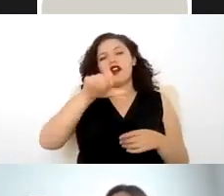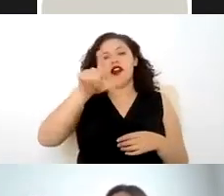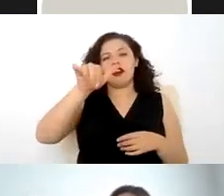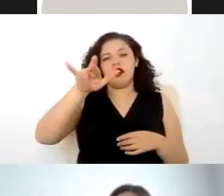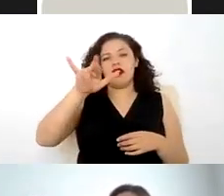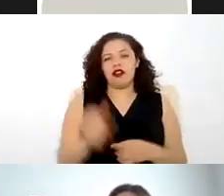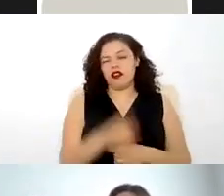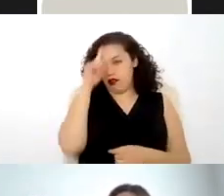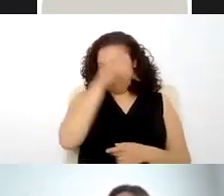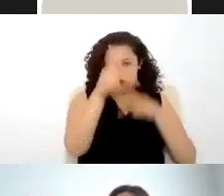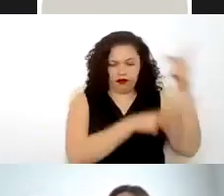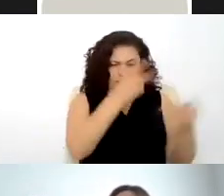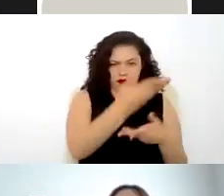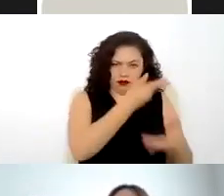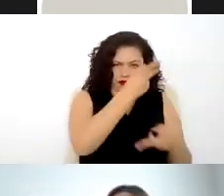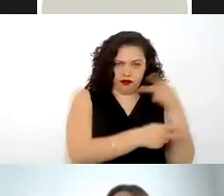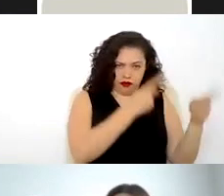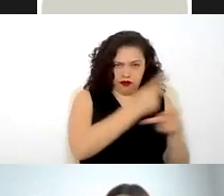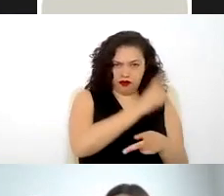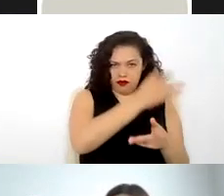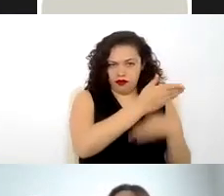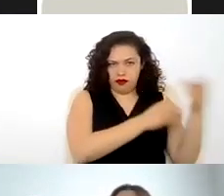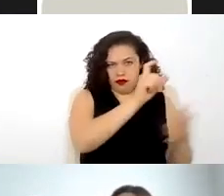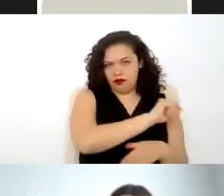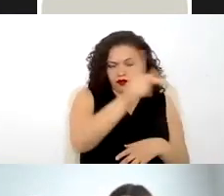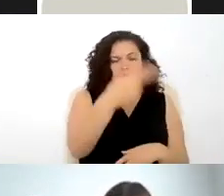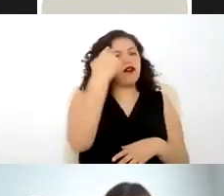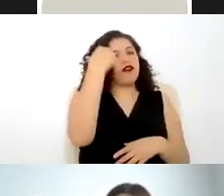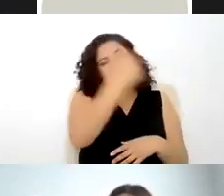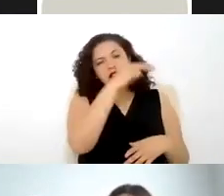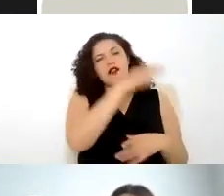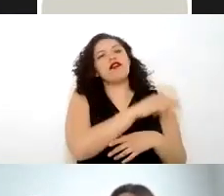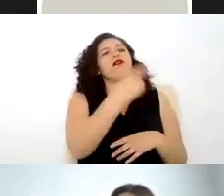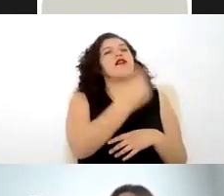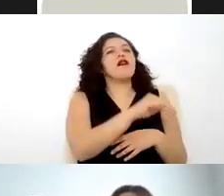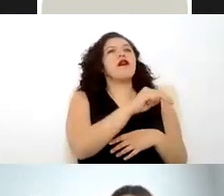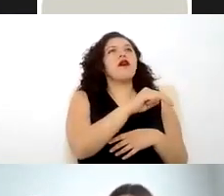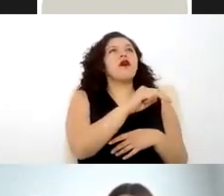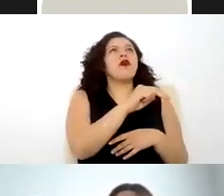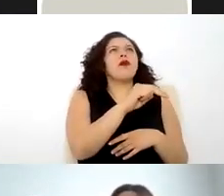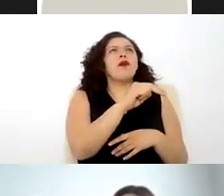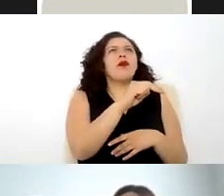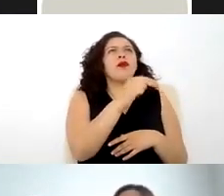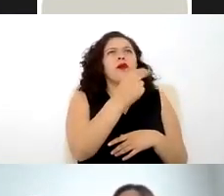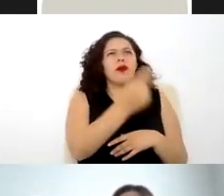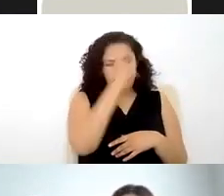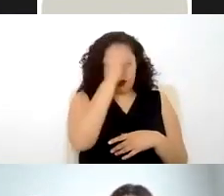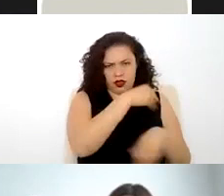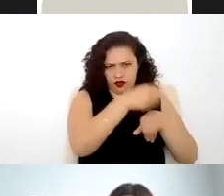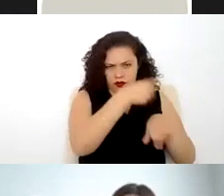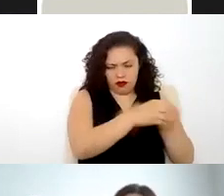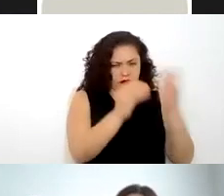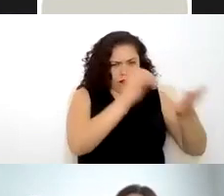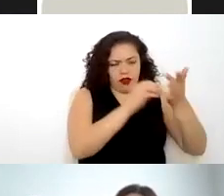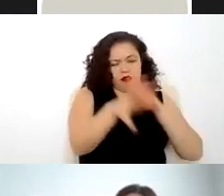profesionales el nombre correcto por la contraprestación de ese contrato es un pago de honorarios